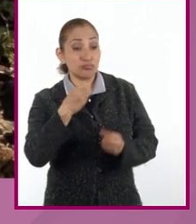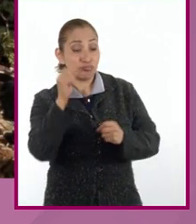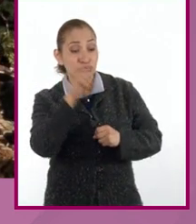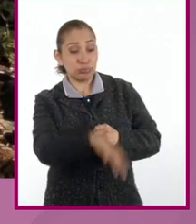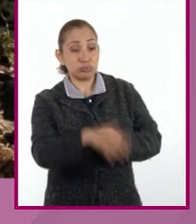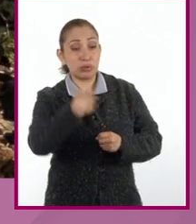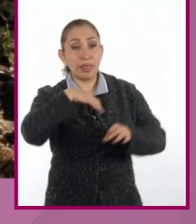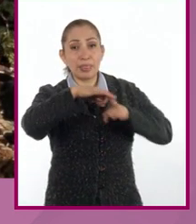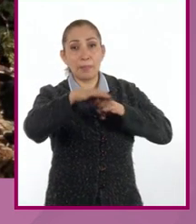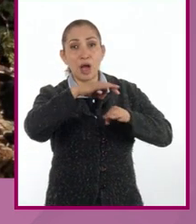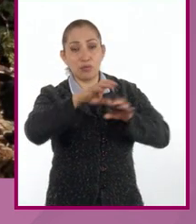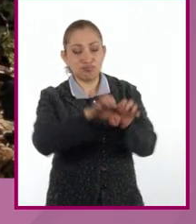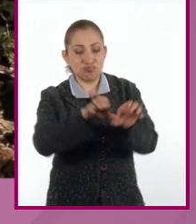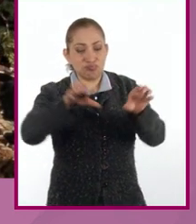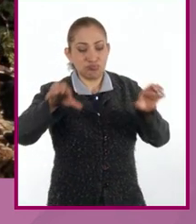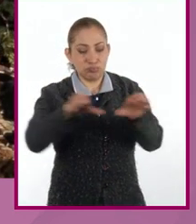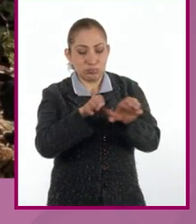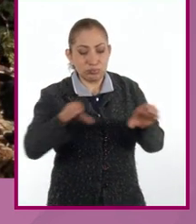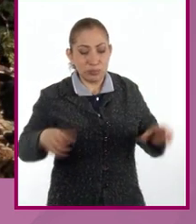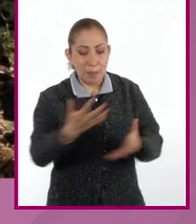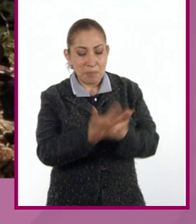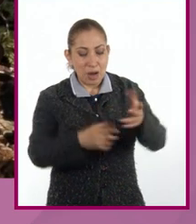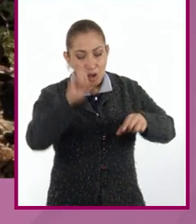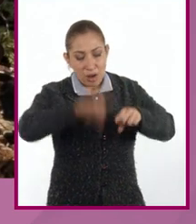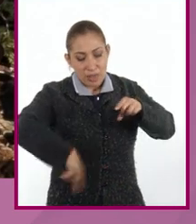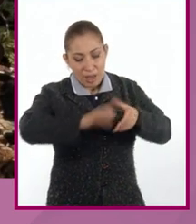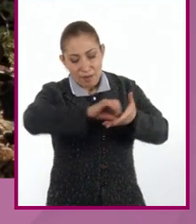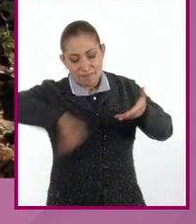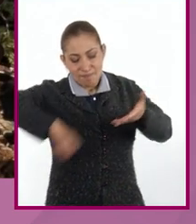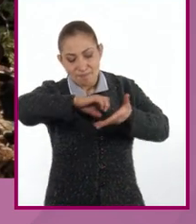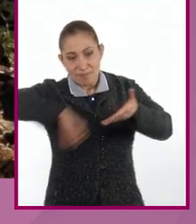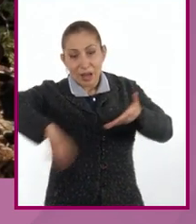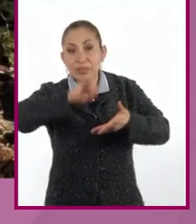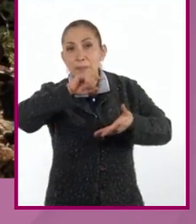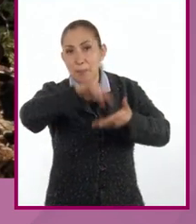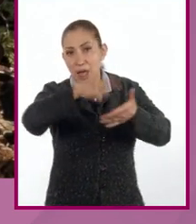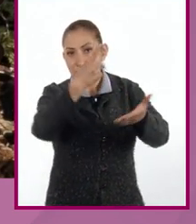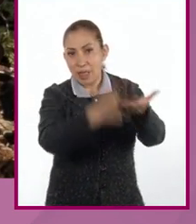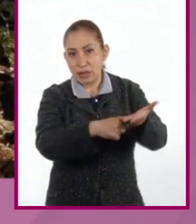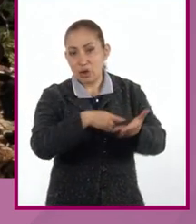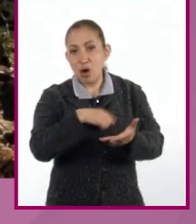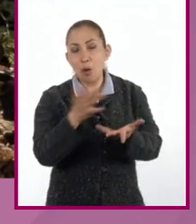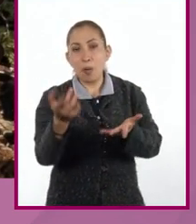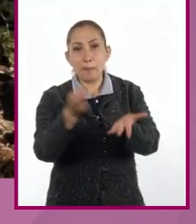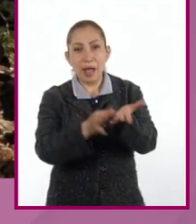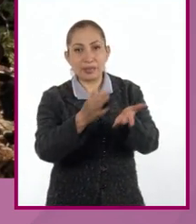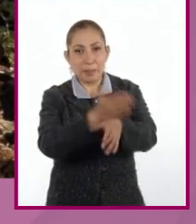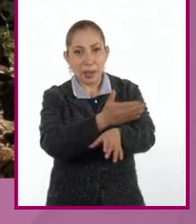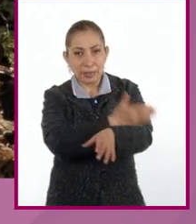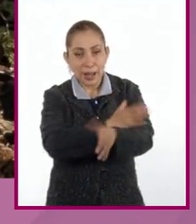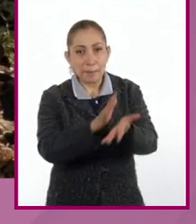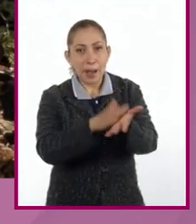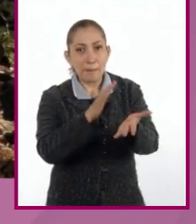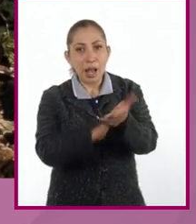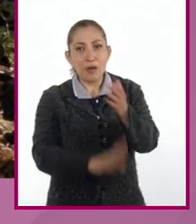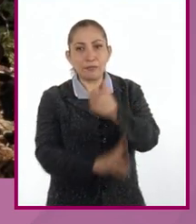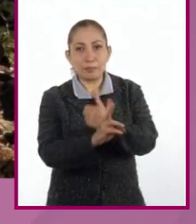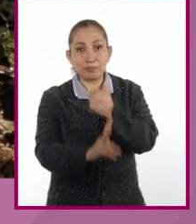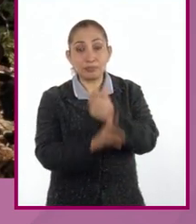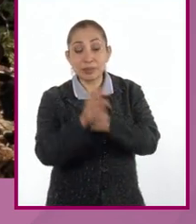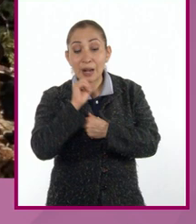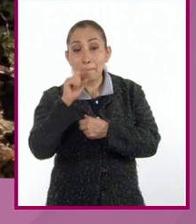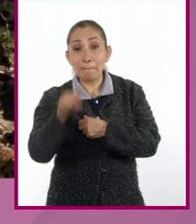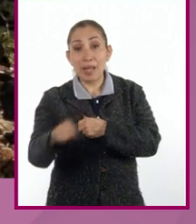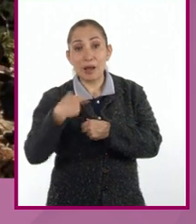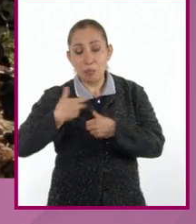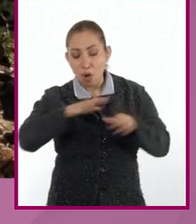sometidos a un trabajo de separación en el que manualmente quitan otros tipos de elementos que también pueden llevar, como metal, madera, papel o vidrio. Además